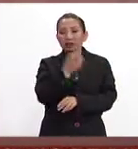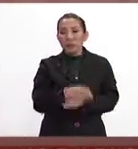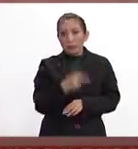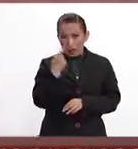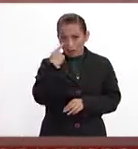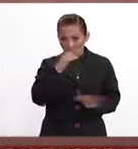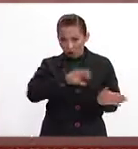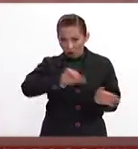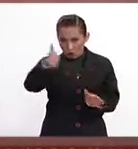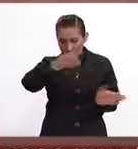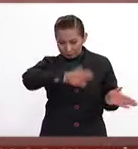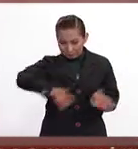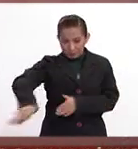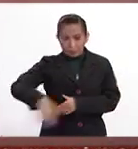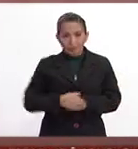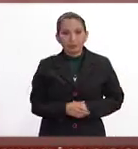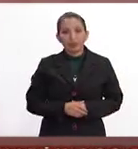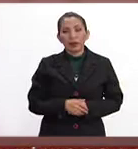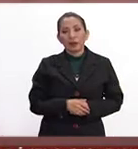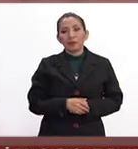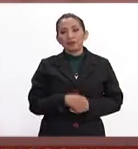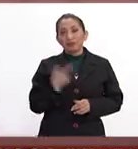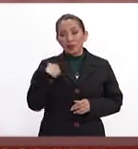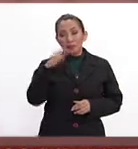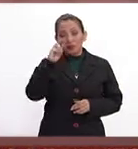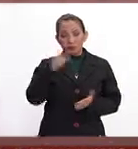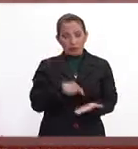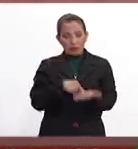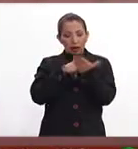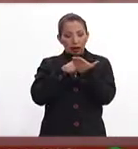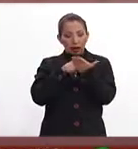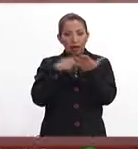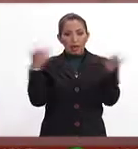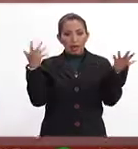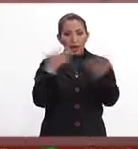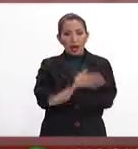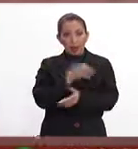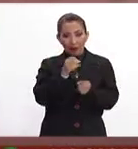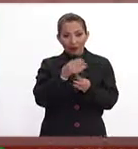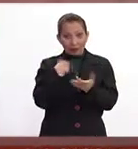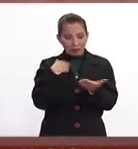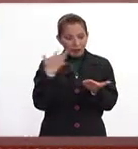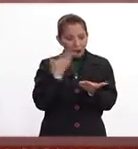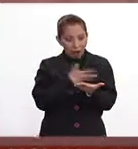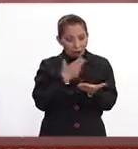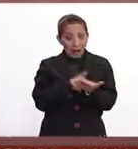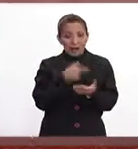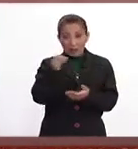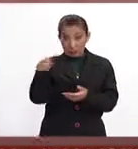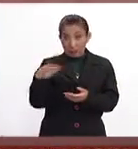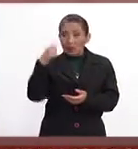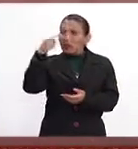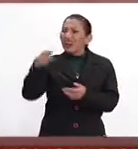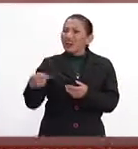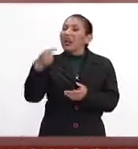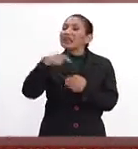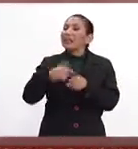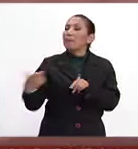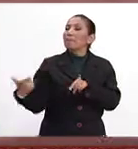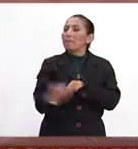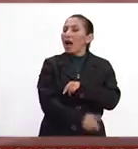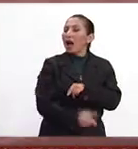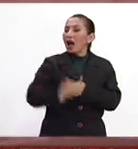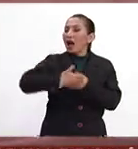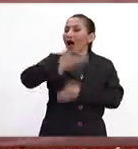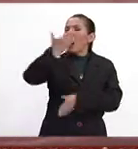vean el siguiente, que a mí, desde que me lo entregaron en la oficina, me dejó. ¿Quién cree que va a pagar por